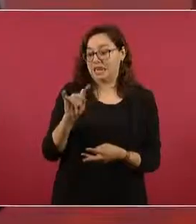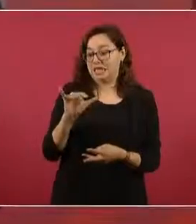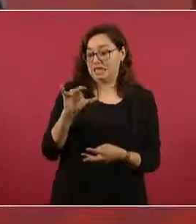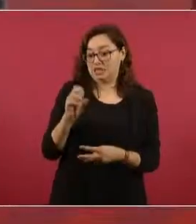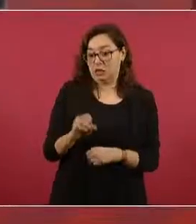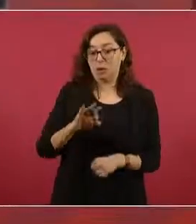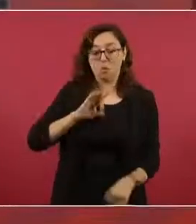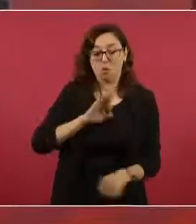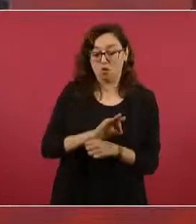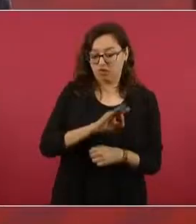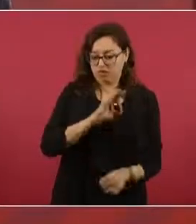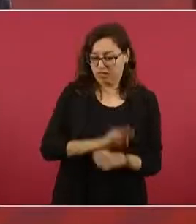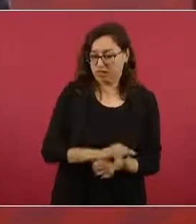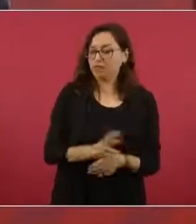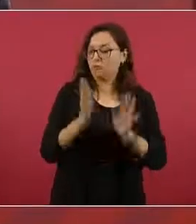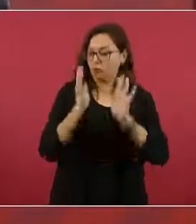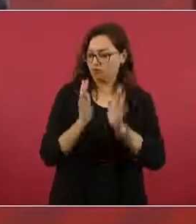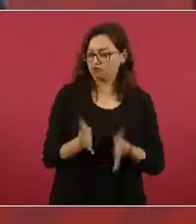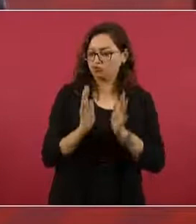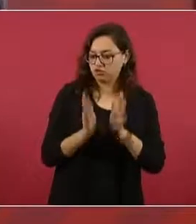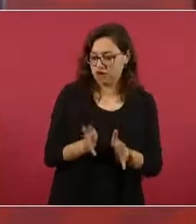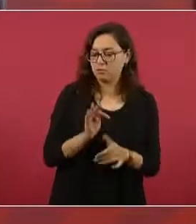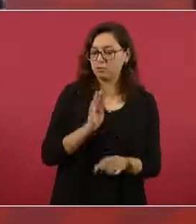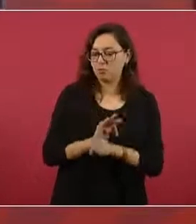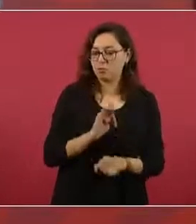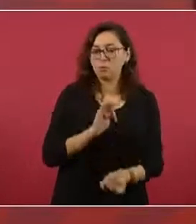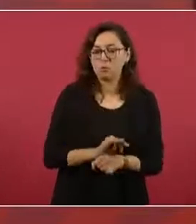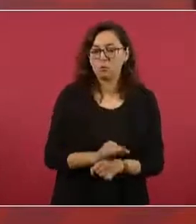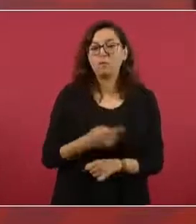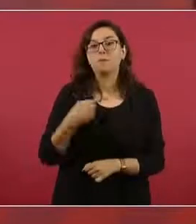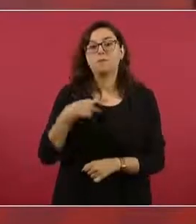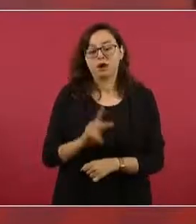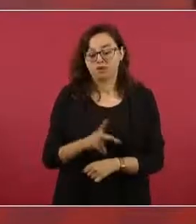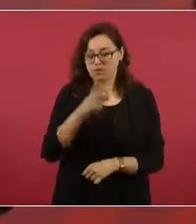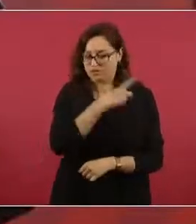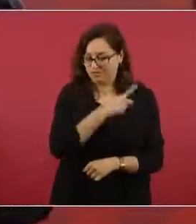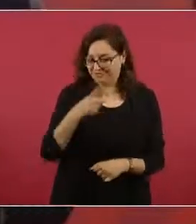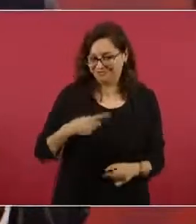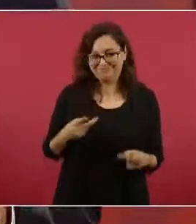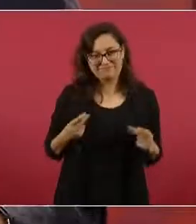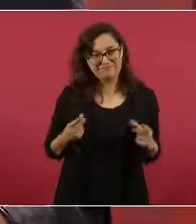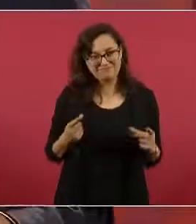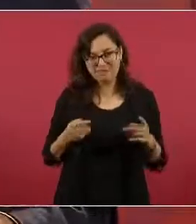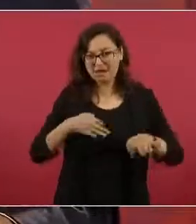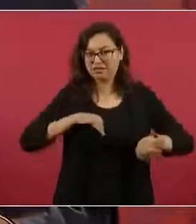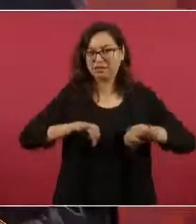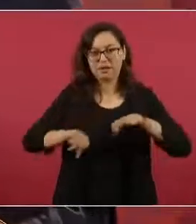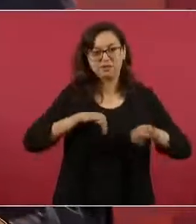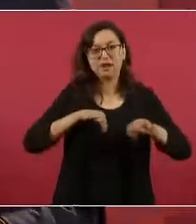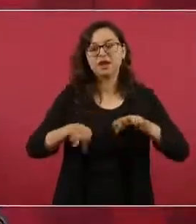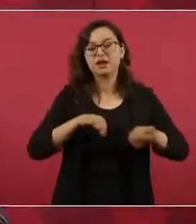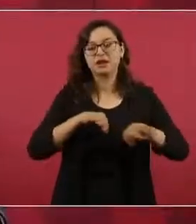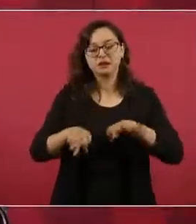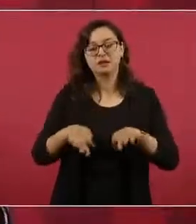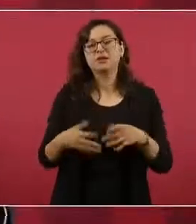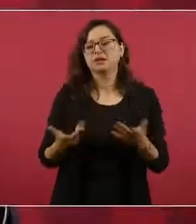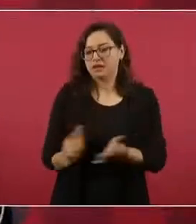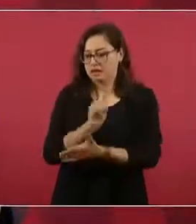tenemos que crear todavía la institución